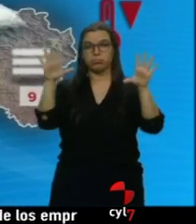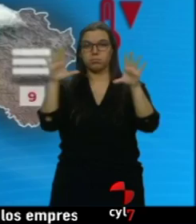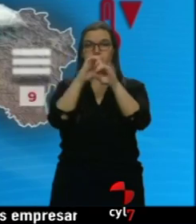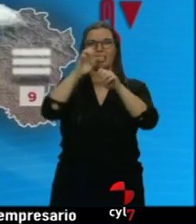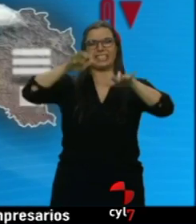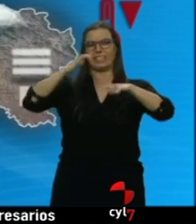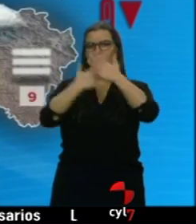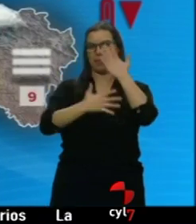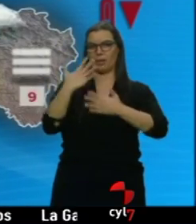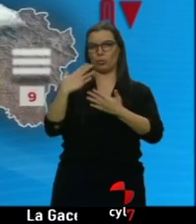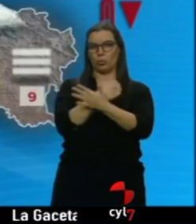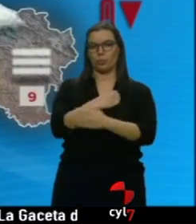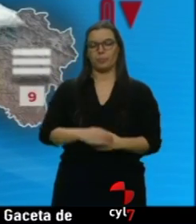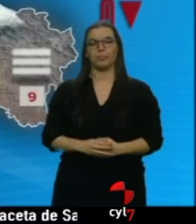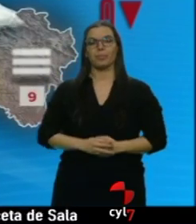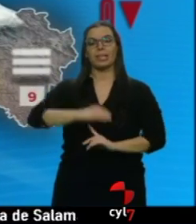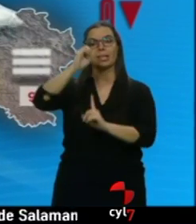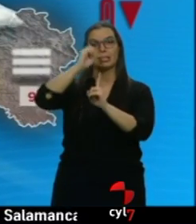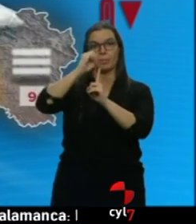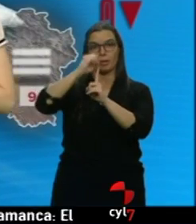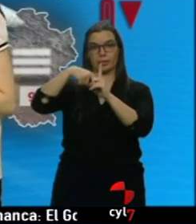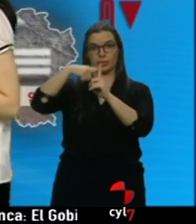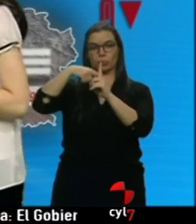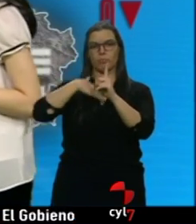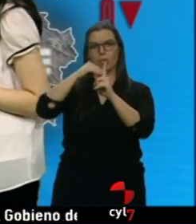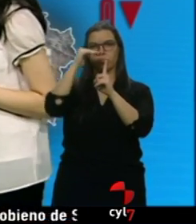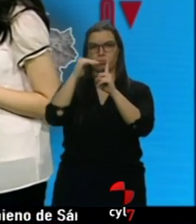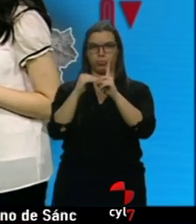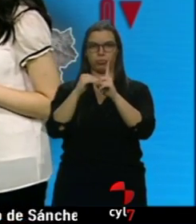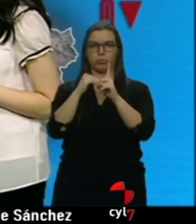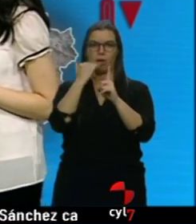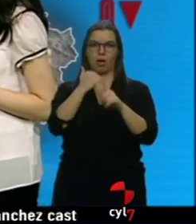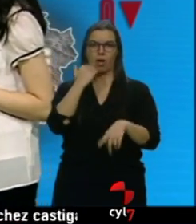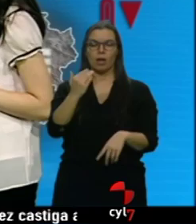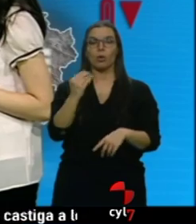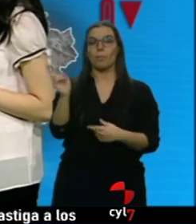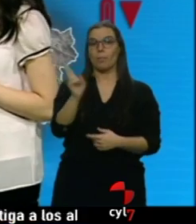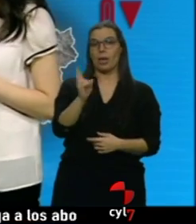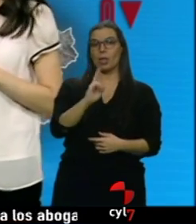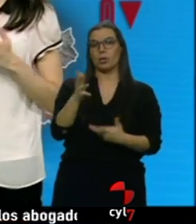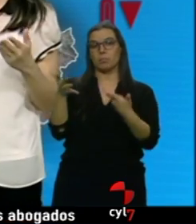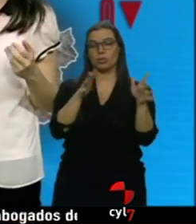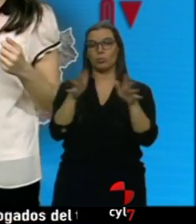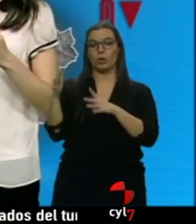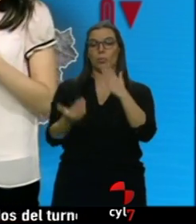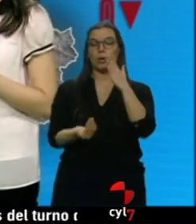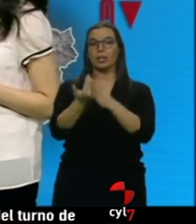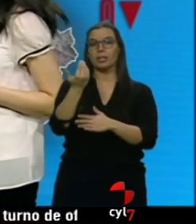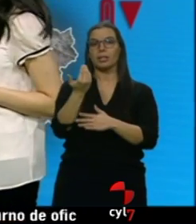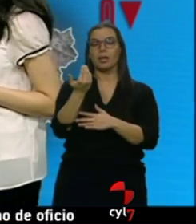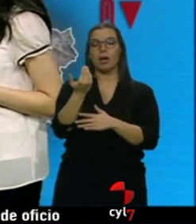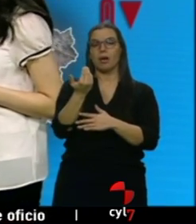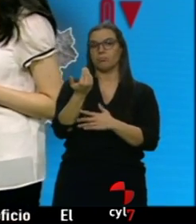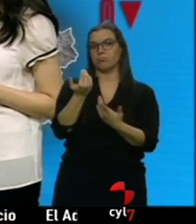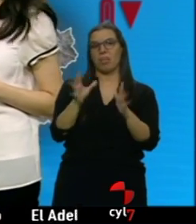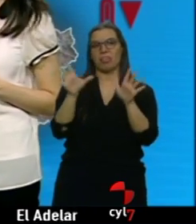chubascos las temperaturas podrían bajar eso sí ligeramente en Valladolid esperamos valores diurnos que marquen tan